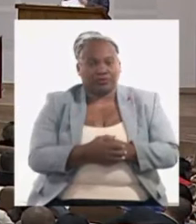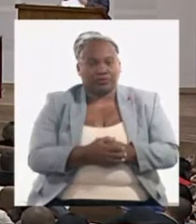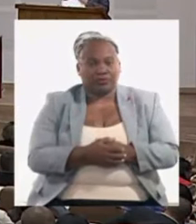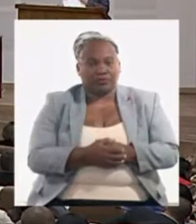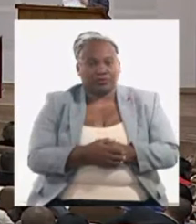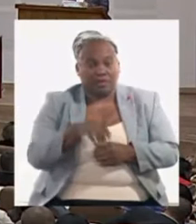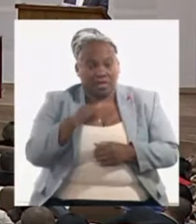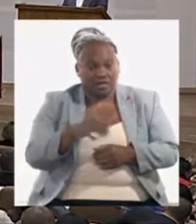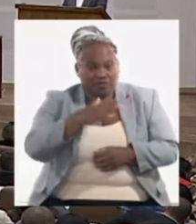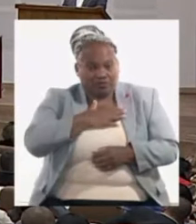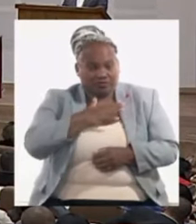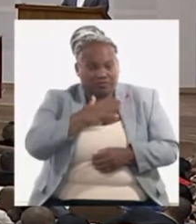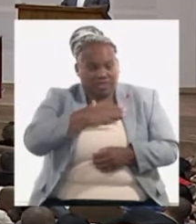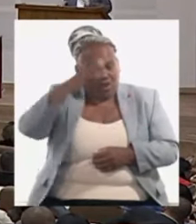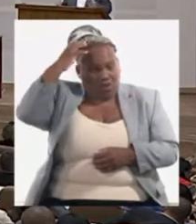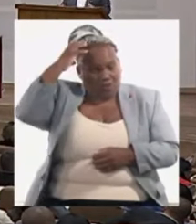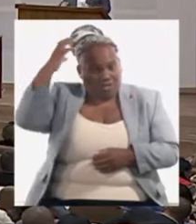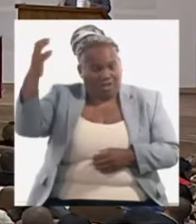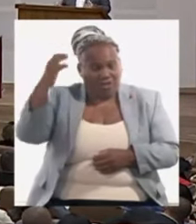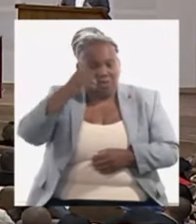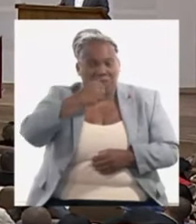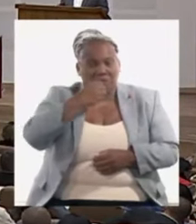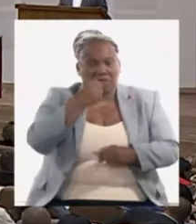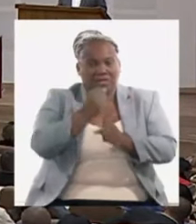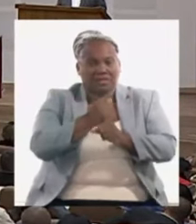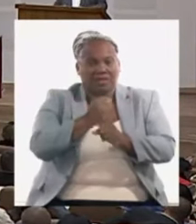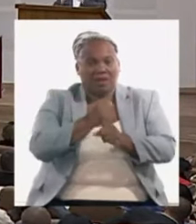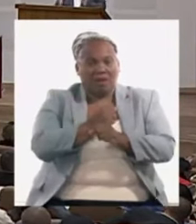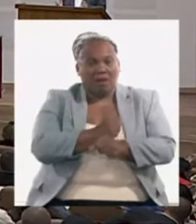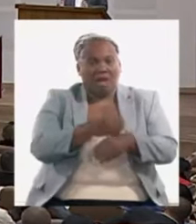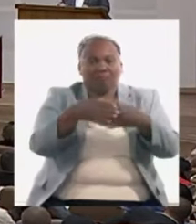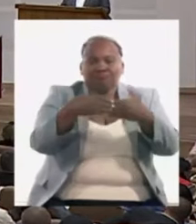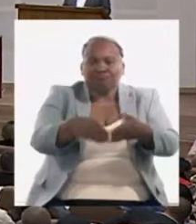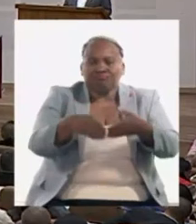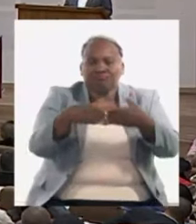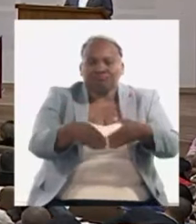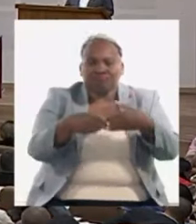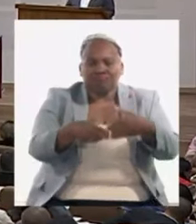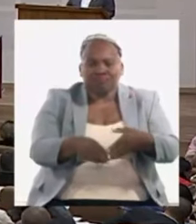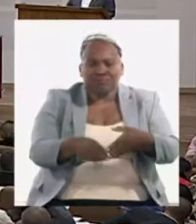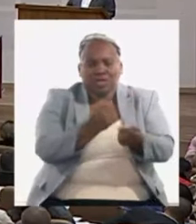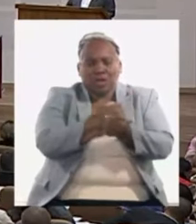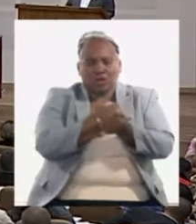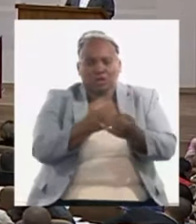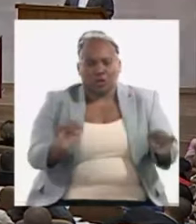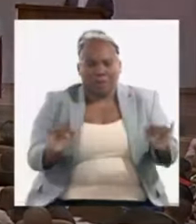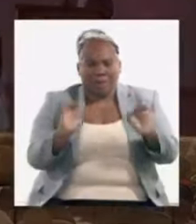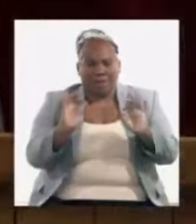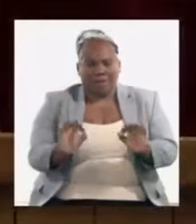de propiedad del estado que puedan trabajar con autonomía con flexibilidad insertarse en espacios de mercado